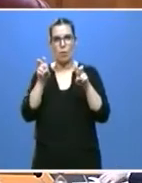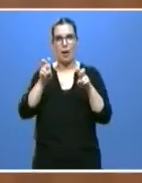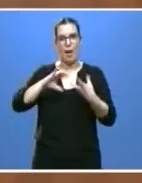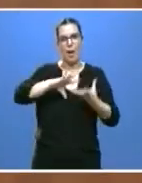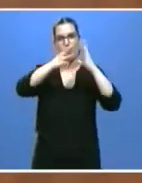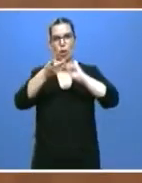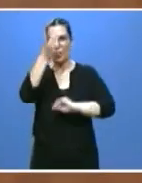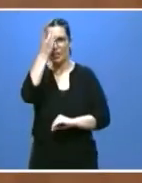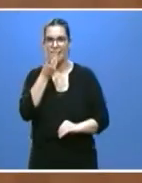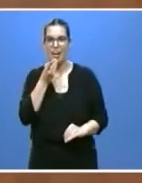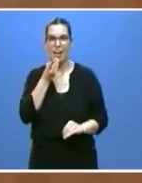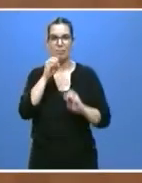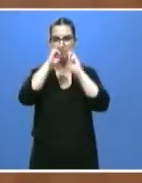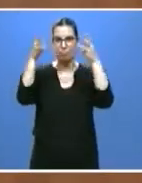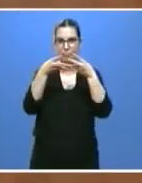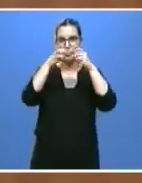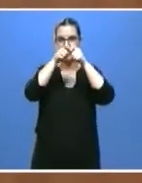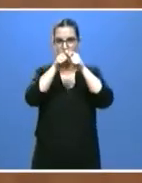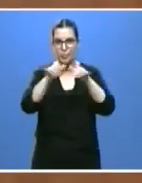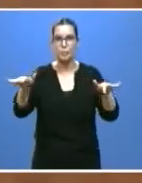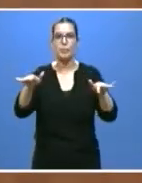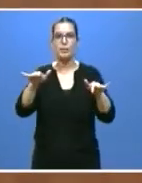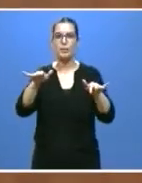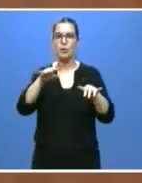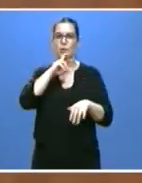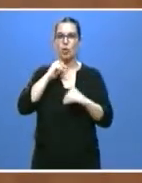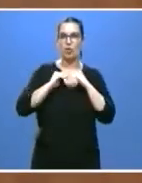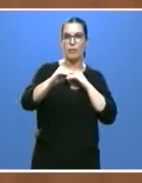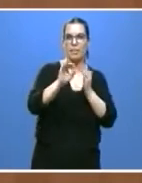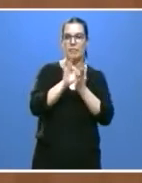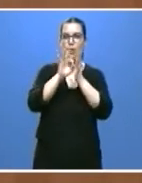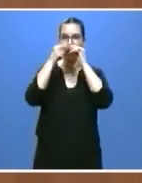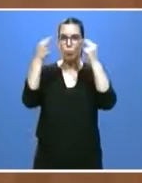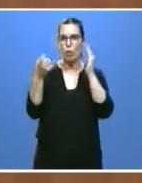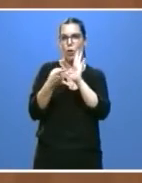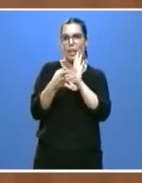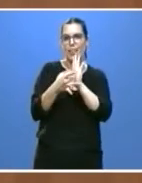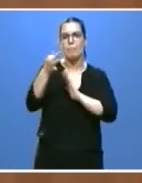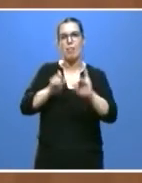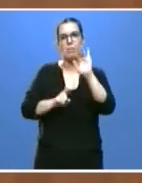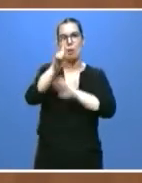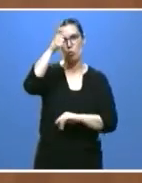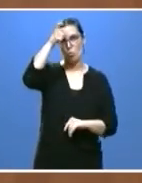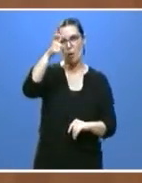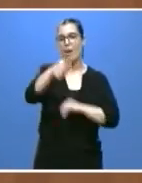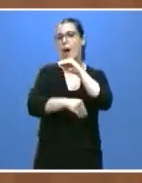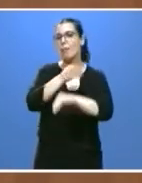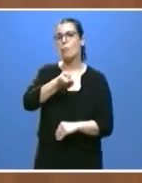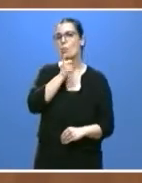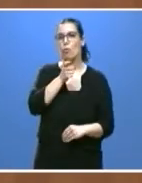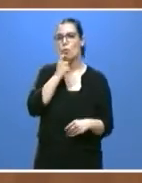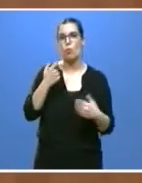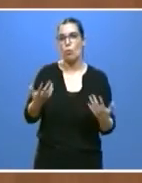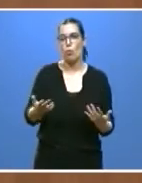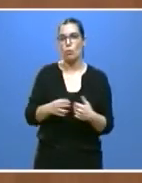por la sostenibilidad, por los servicios públicos de calidad y por el desarrollo rural. Y lo vamos a hacer con un denominador común